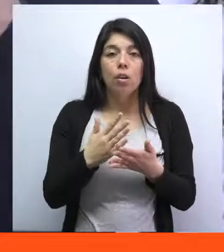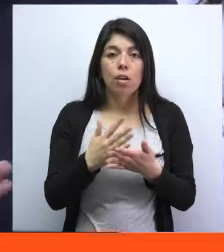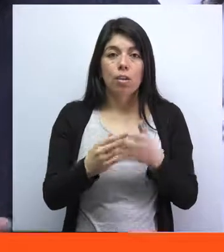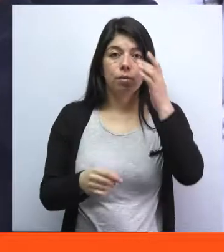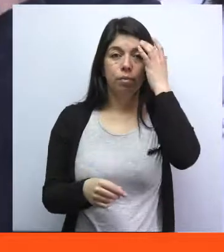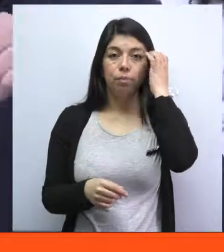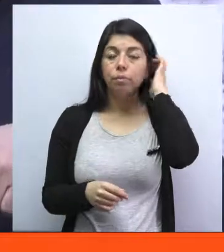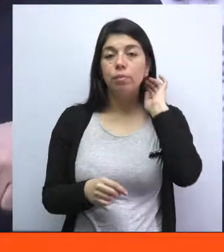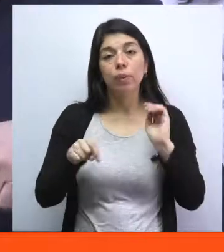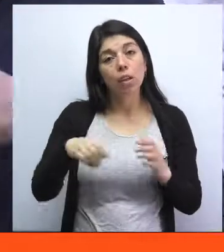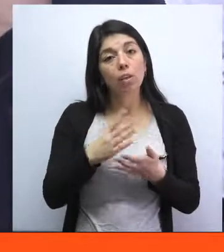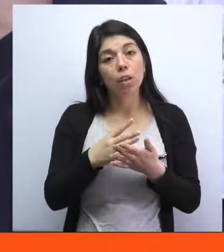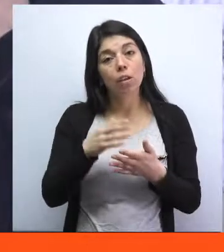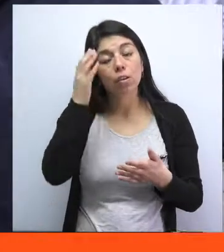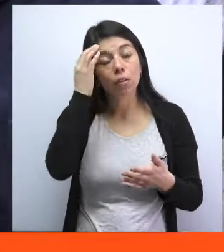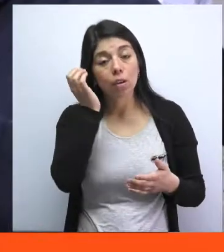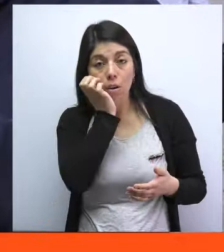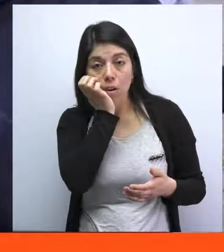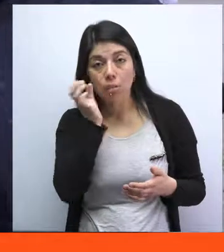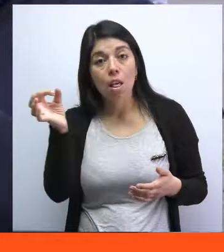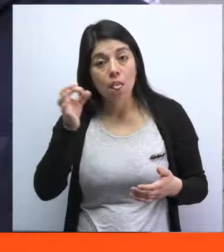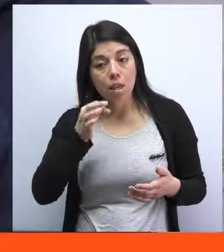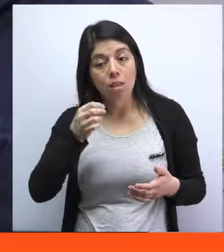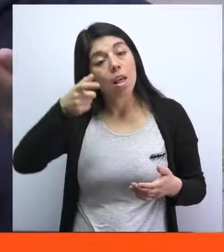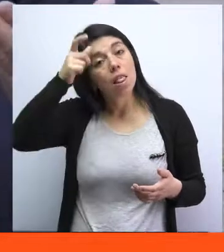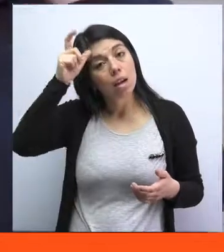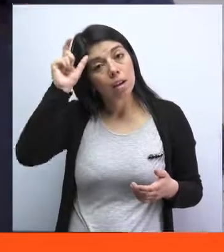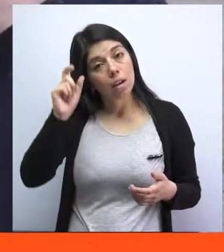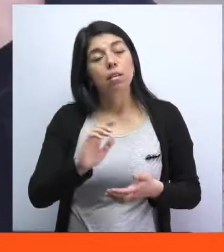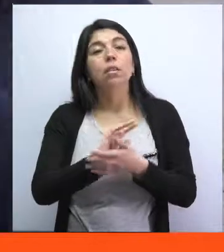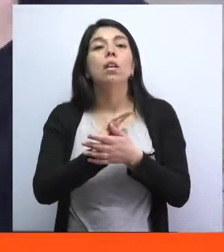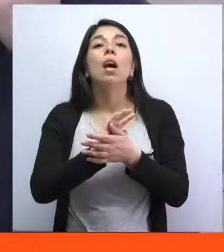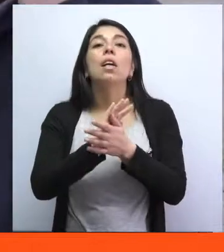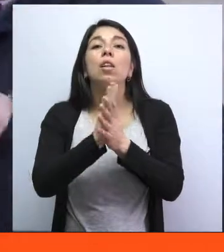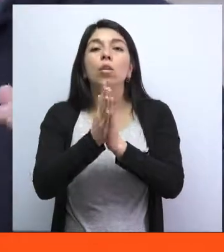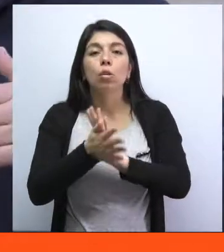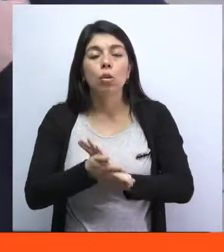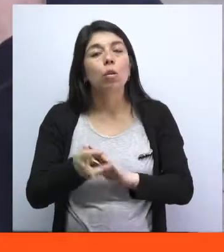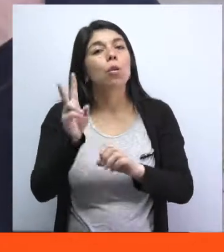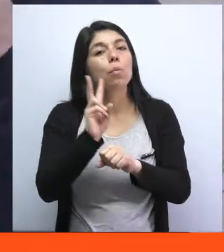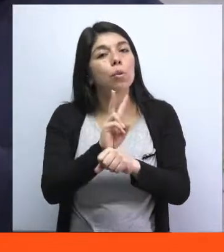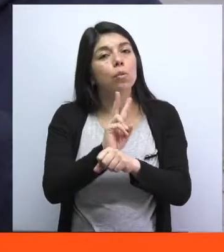Acá en el colegio, Cristóbal Colón, los profesores y todos ustedes, los niños,